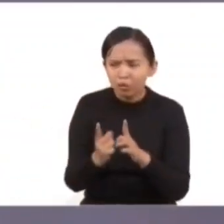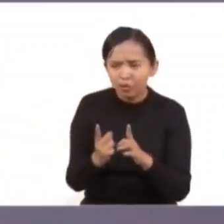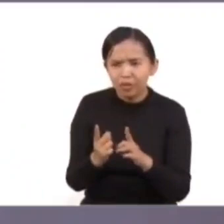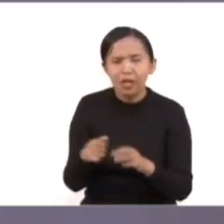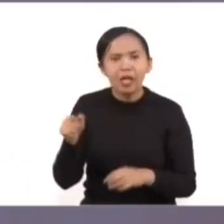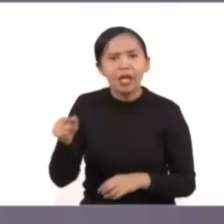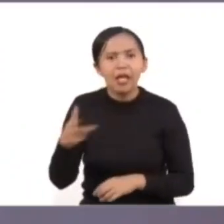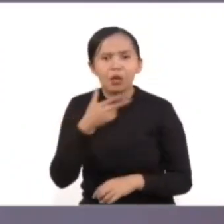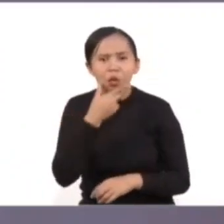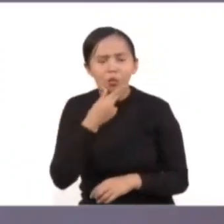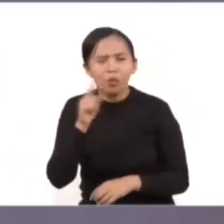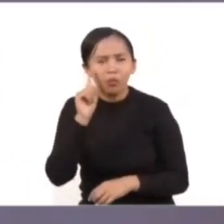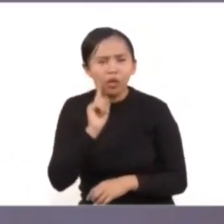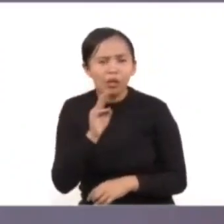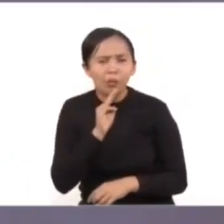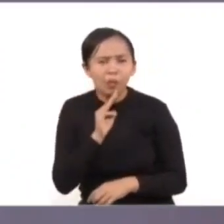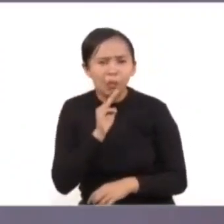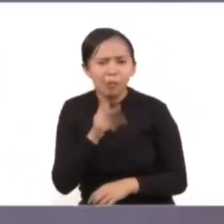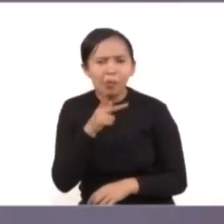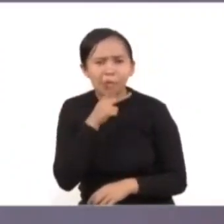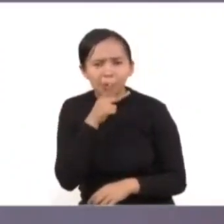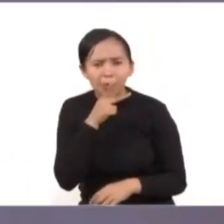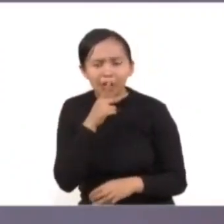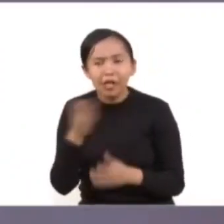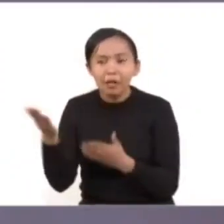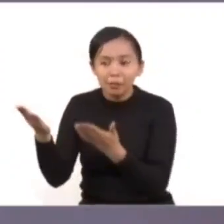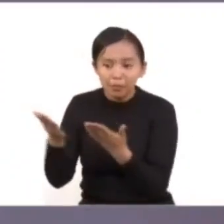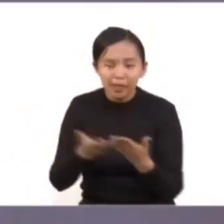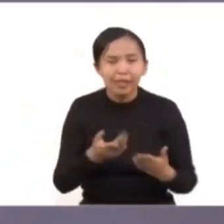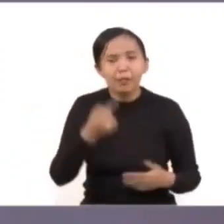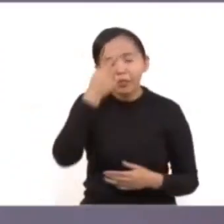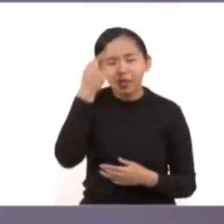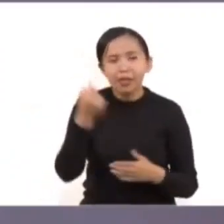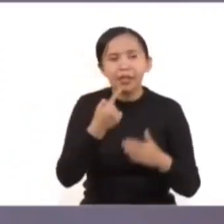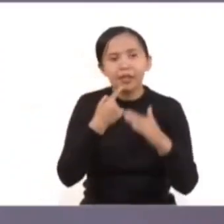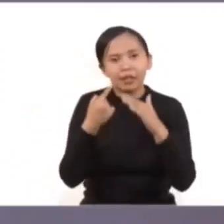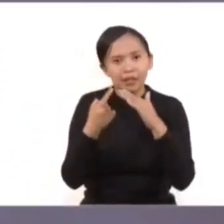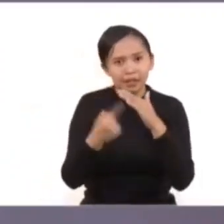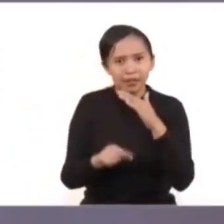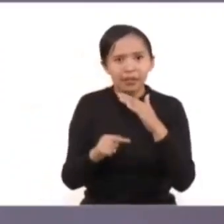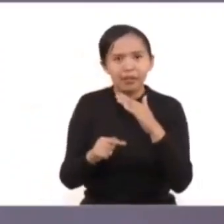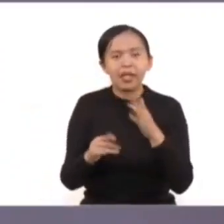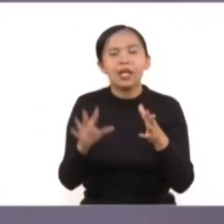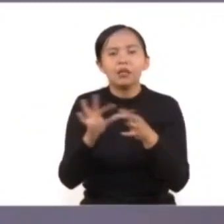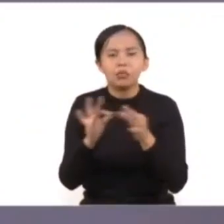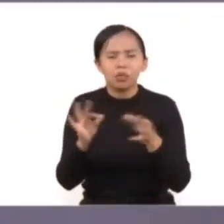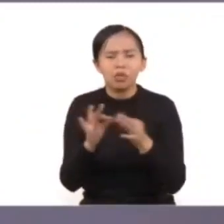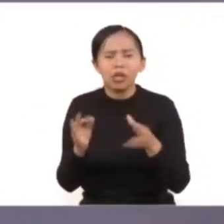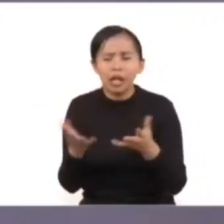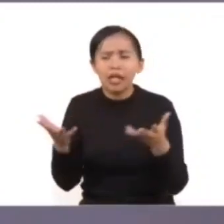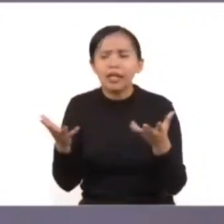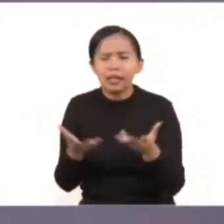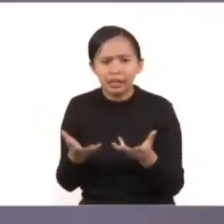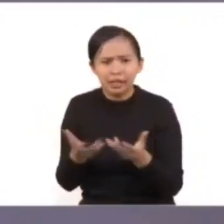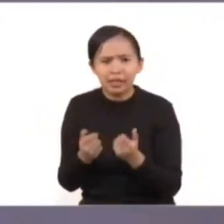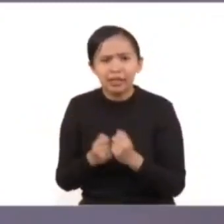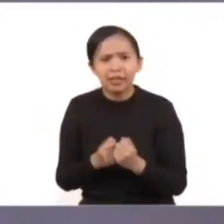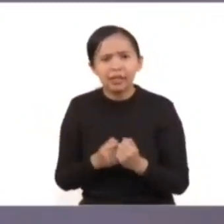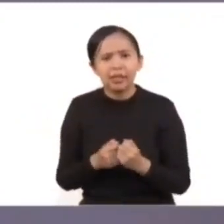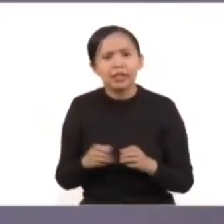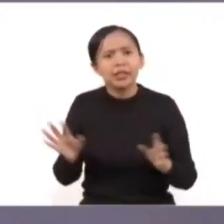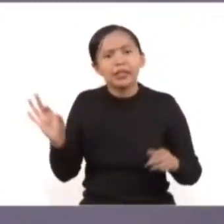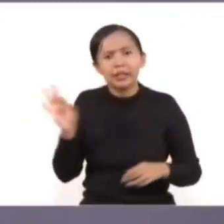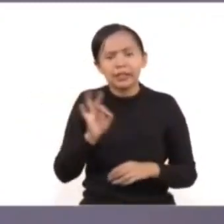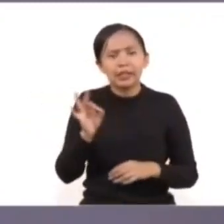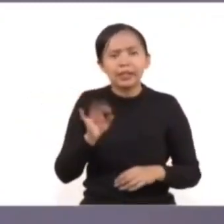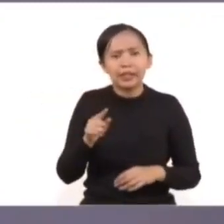padre, madre o tutor para poder levantar el acta circunstanciada, el acta de hechos frente al líder sindical o frente a